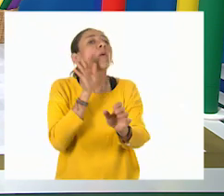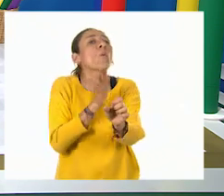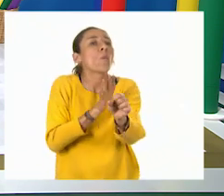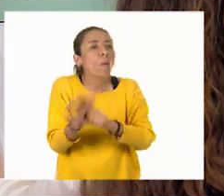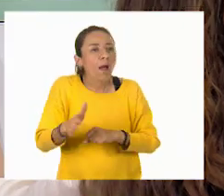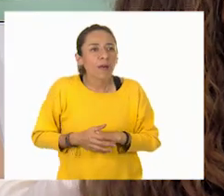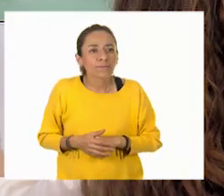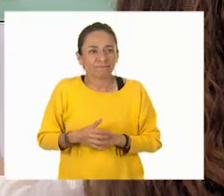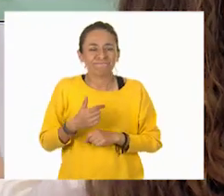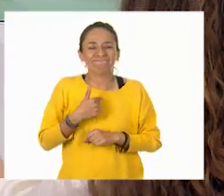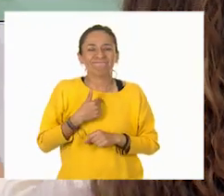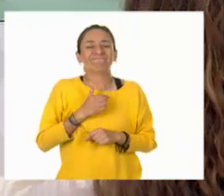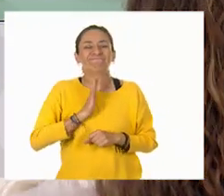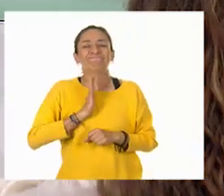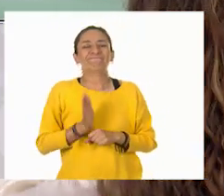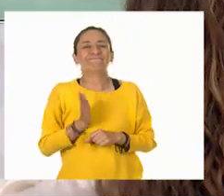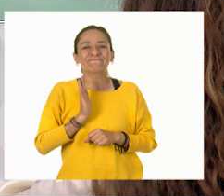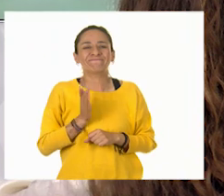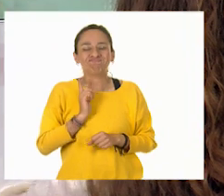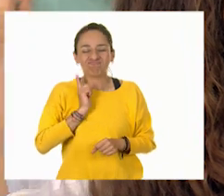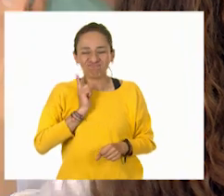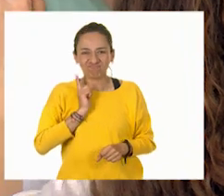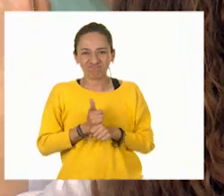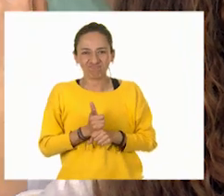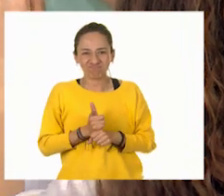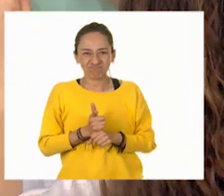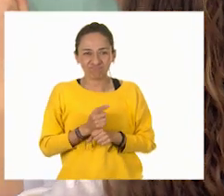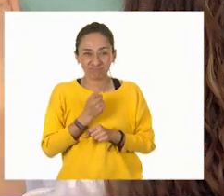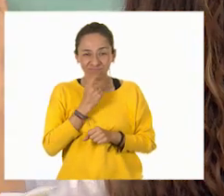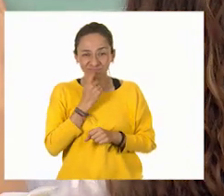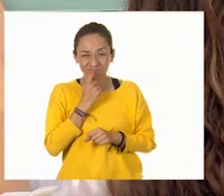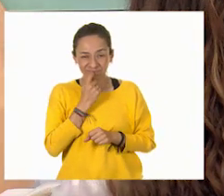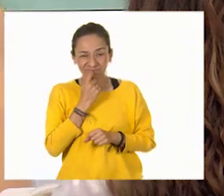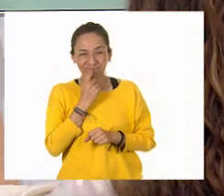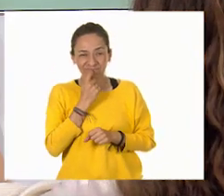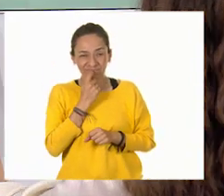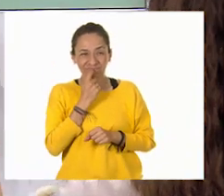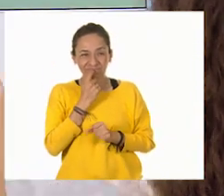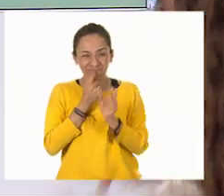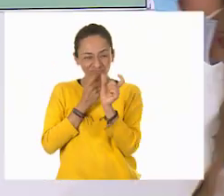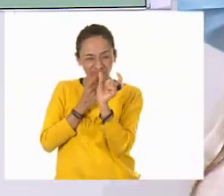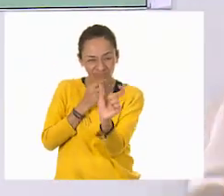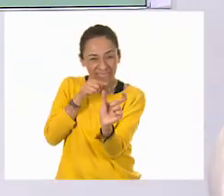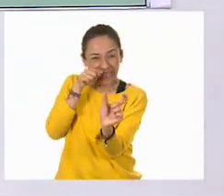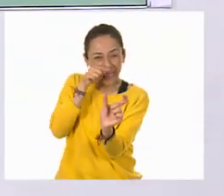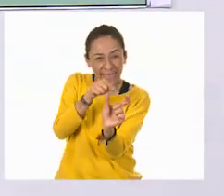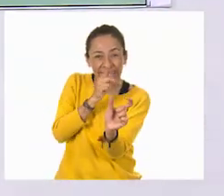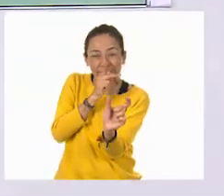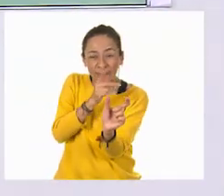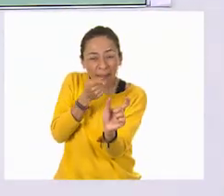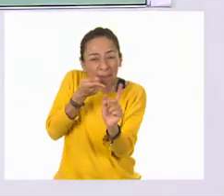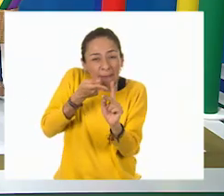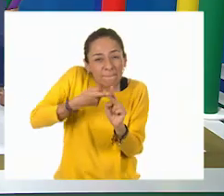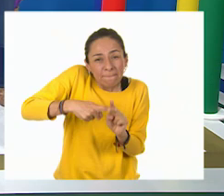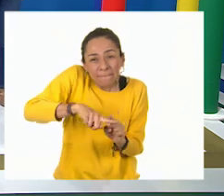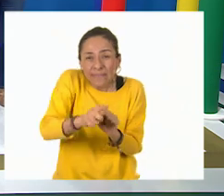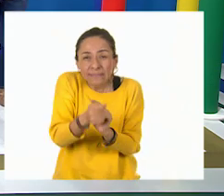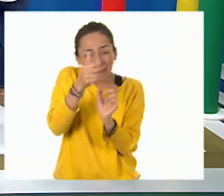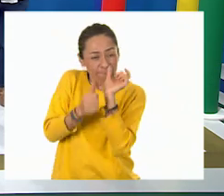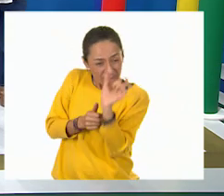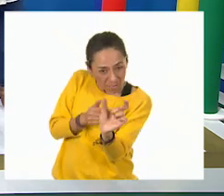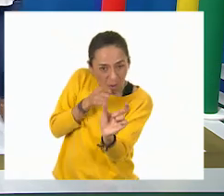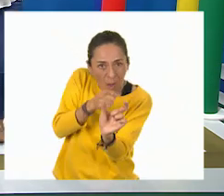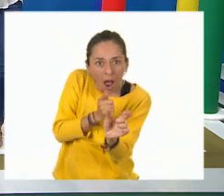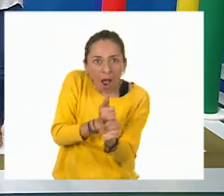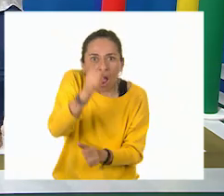Ya me di cuenta que la clave está en el prefijo. Ajá, ajá. Y vamos por otra. Y yo voy a